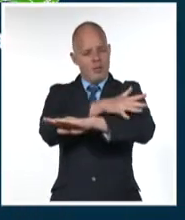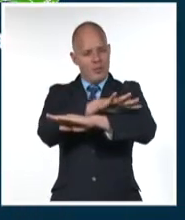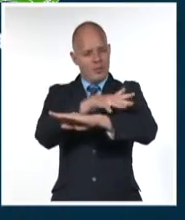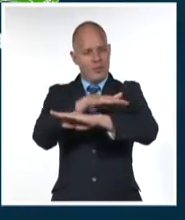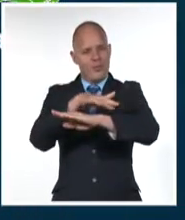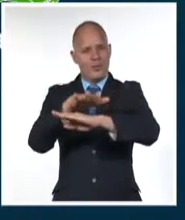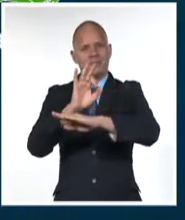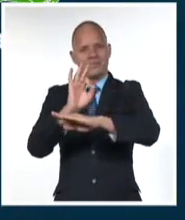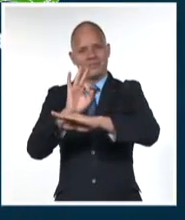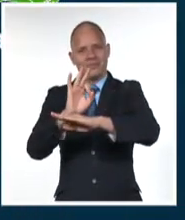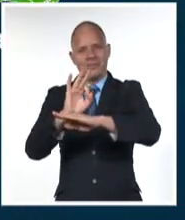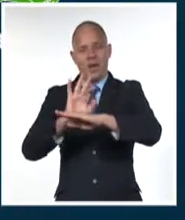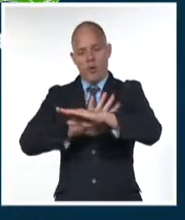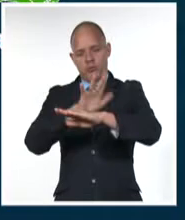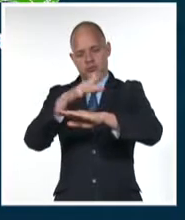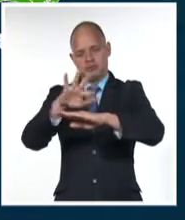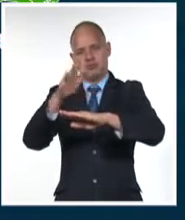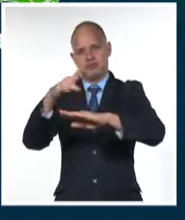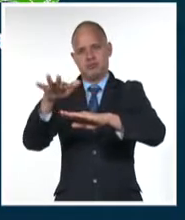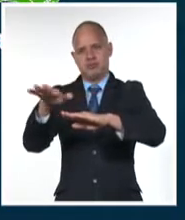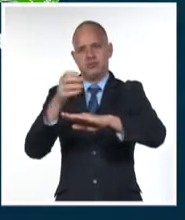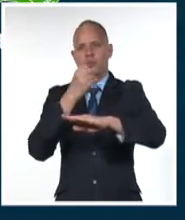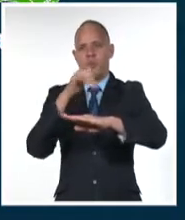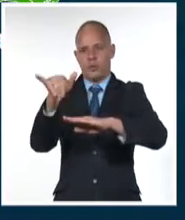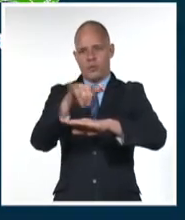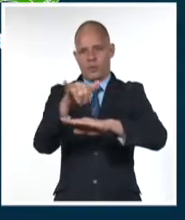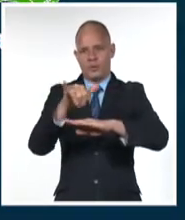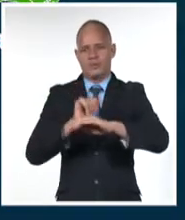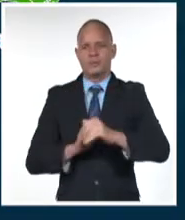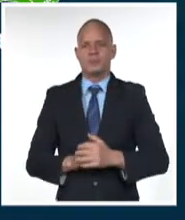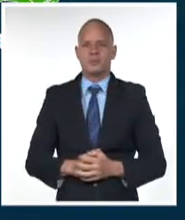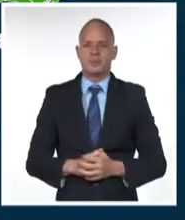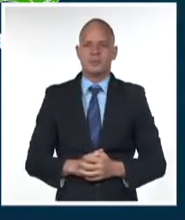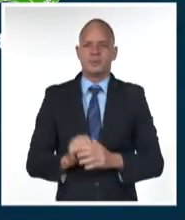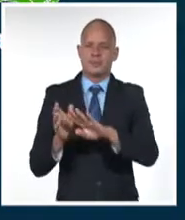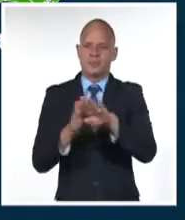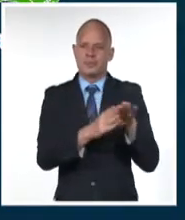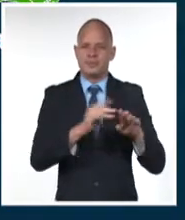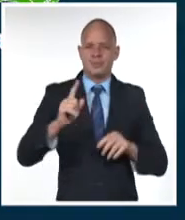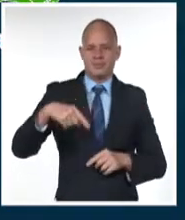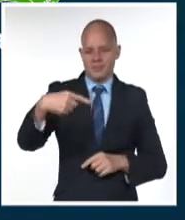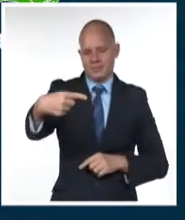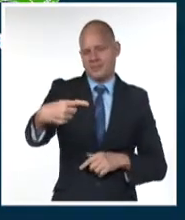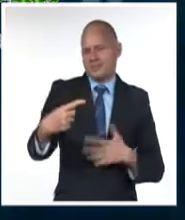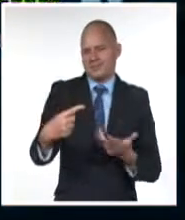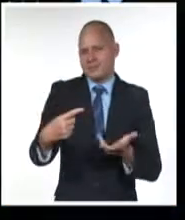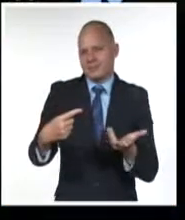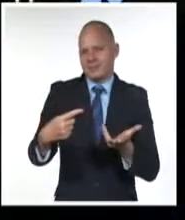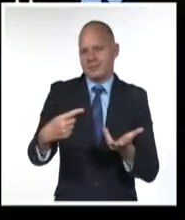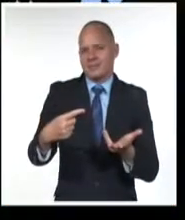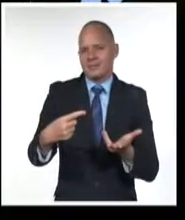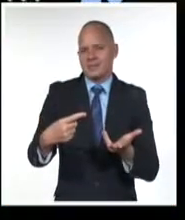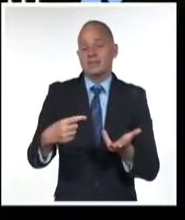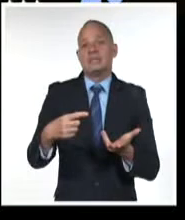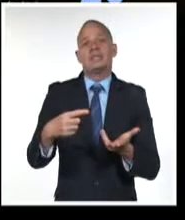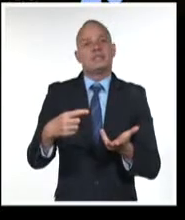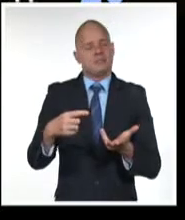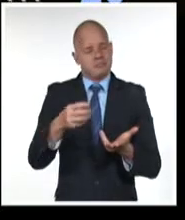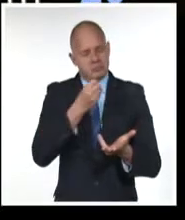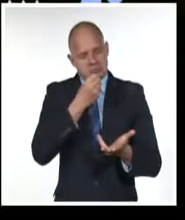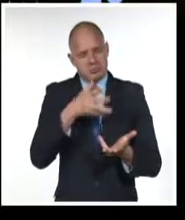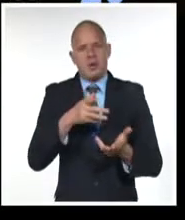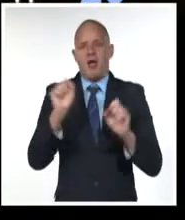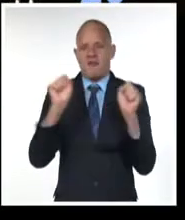oriental y oleaje en el resto de nuestros litorales. Para los próximos tres días se pronostica la llegada de un frente frío